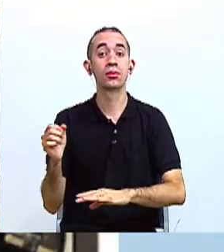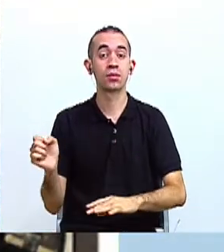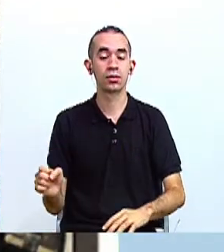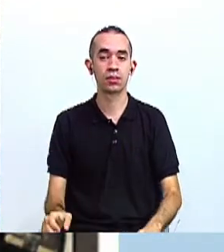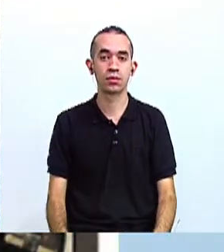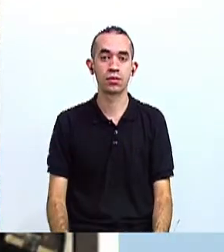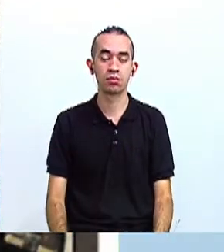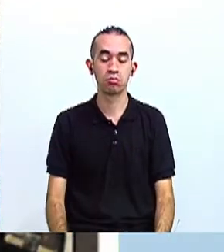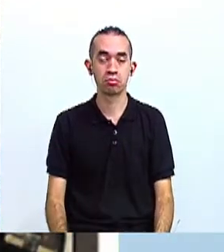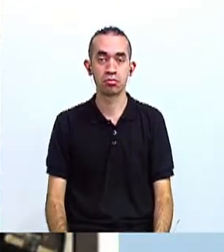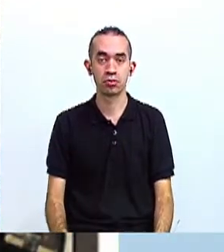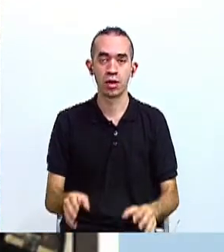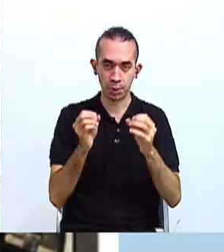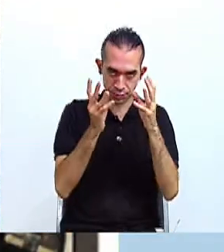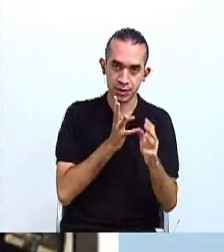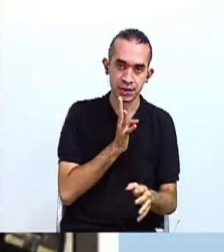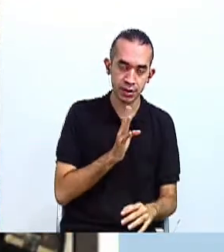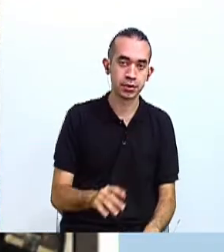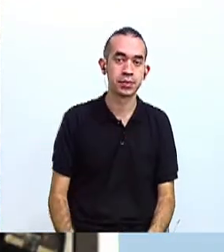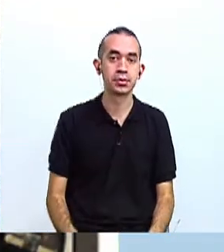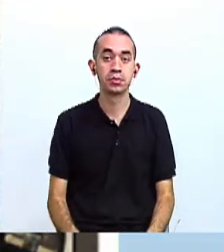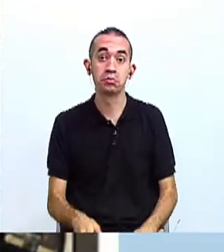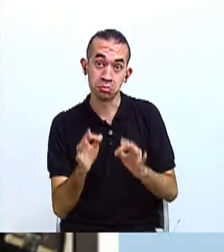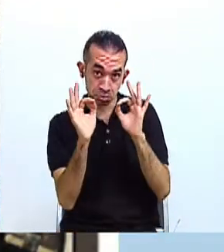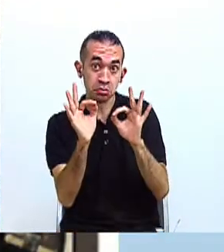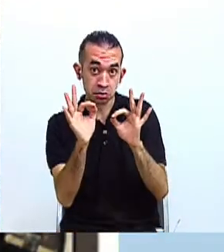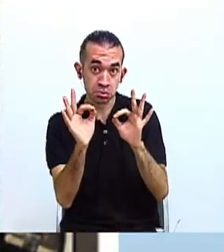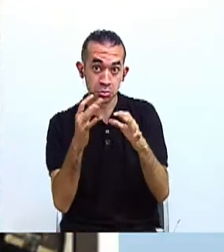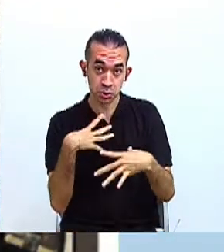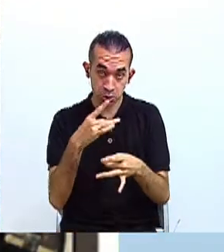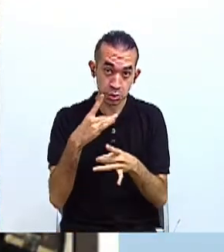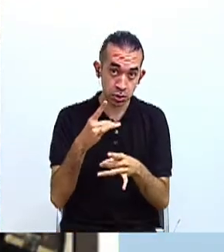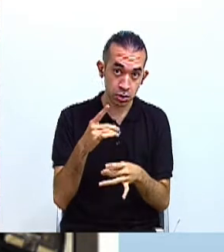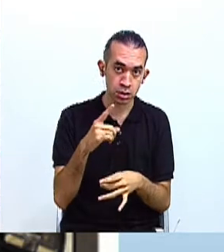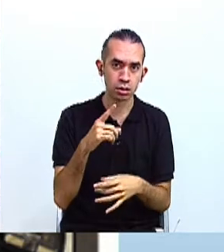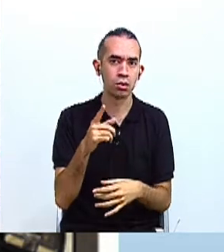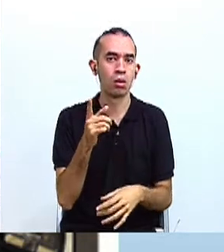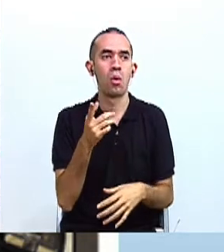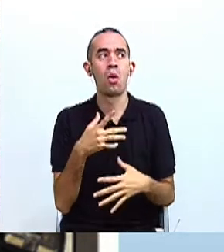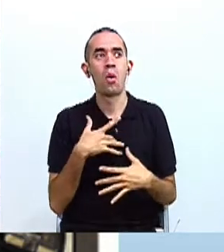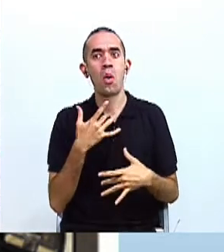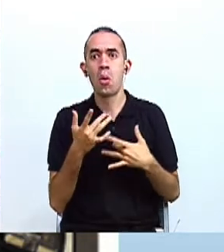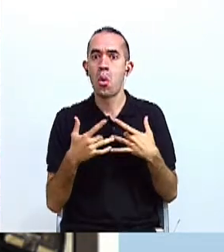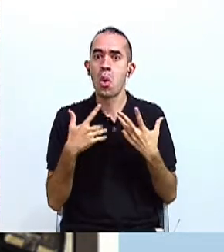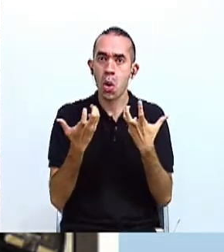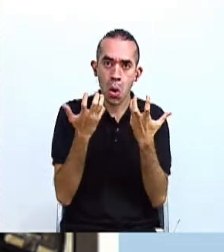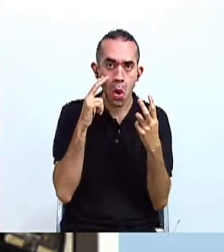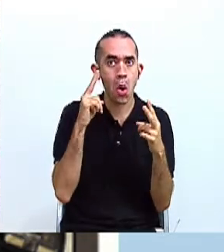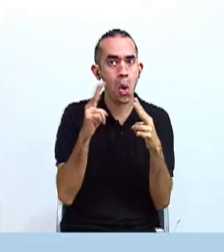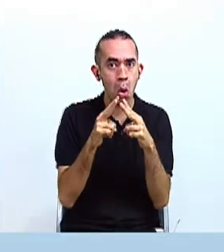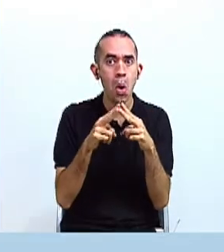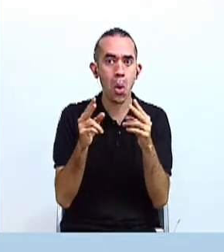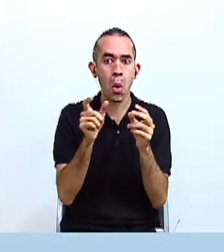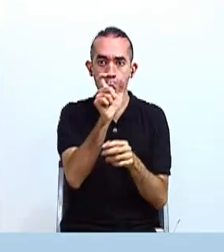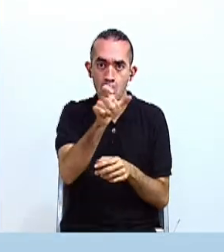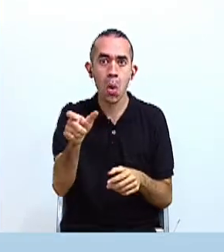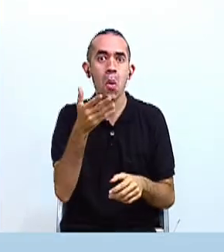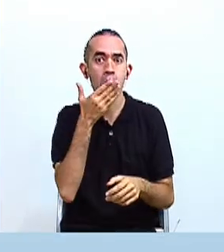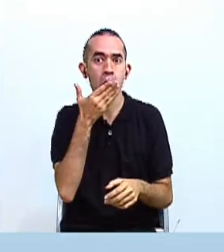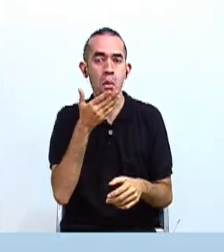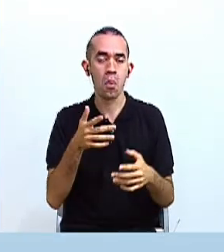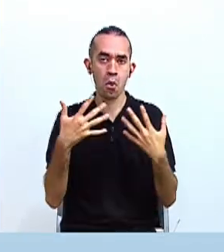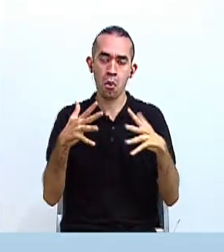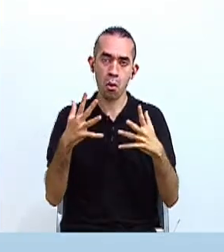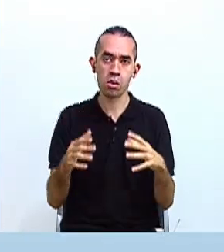¿Qué te pareció? Interesante, ¿verdad? Dan muchas ganas de conocer más acerca de nuestros aborígenes. Voy a presentarte